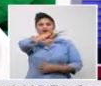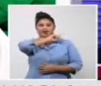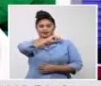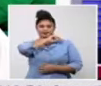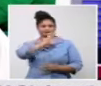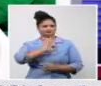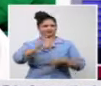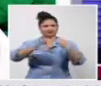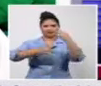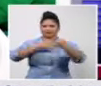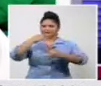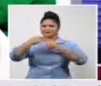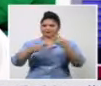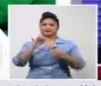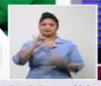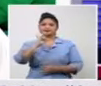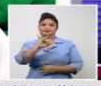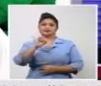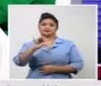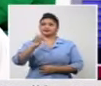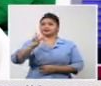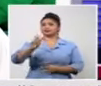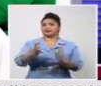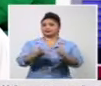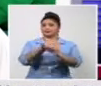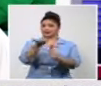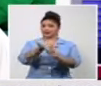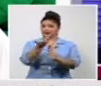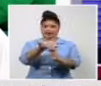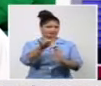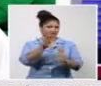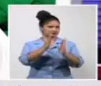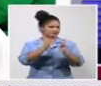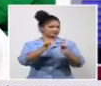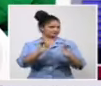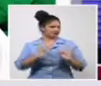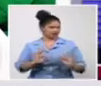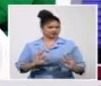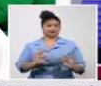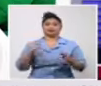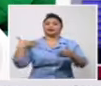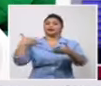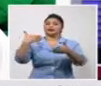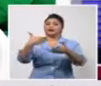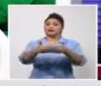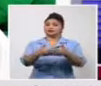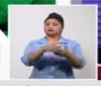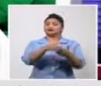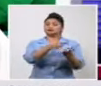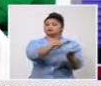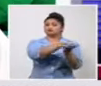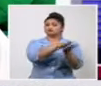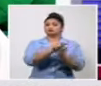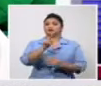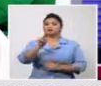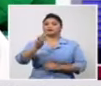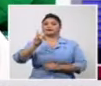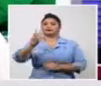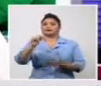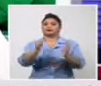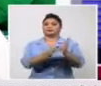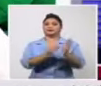773 altas con lo cual se acumulan ya 23.694